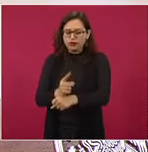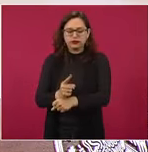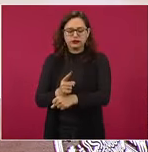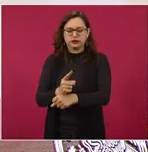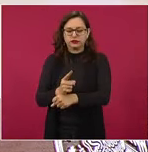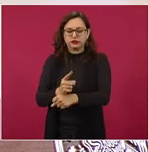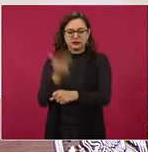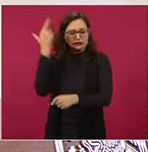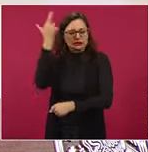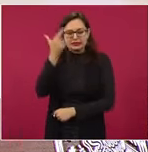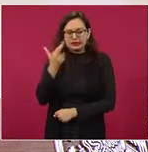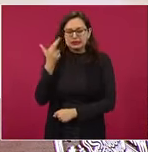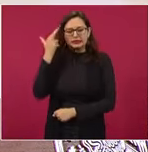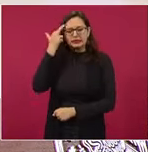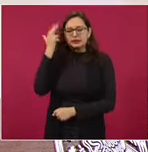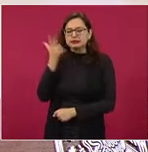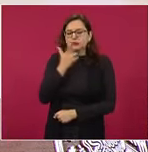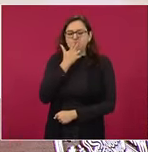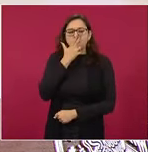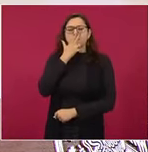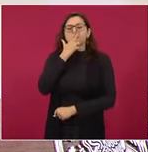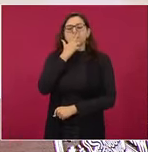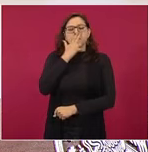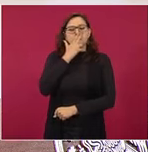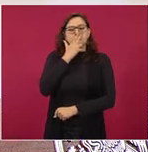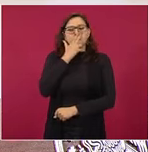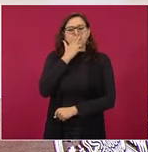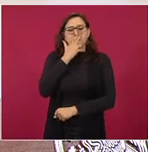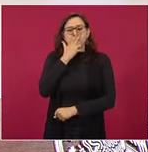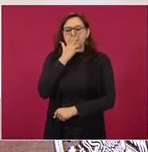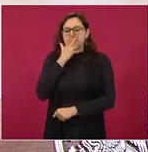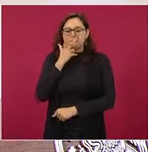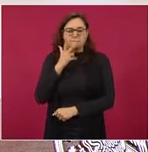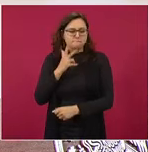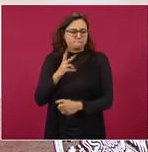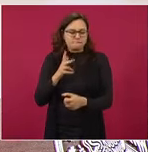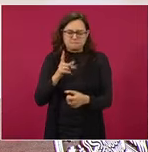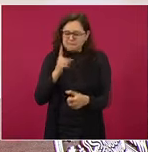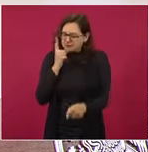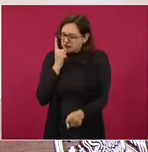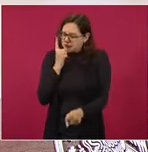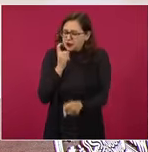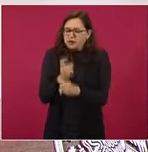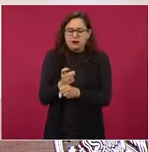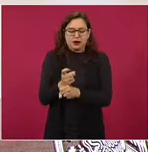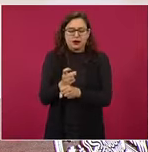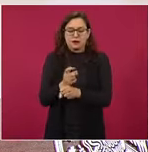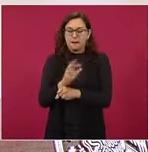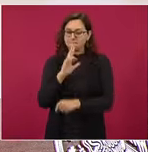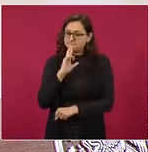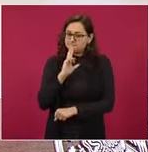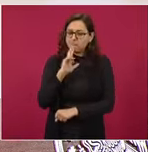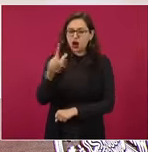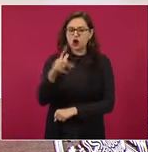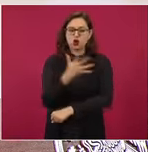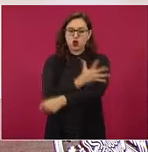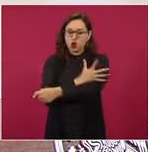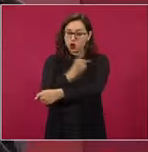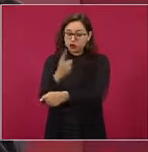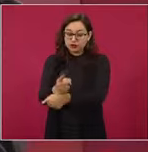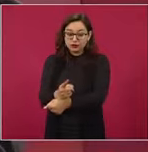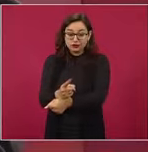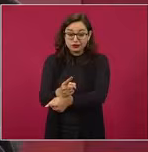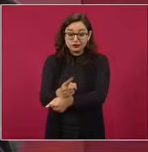la honestidad como la mayor riqueza del pueblo de México, con eso